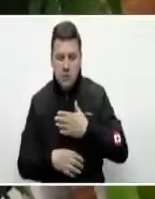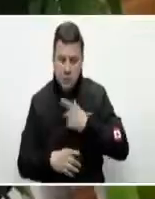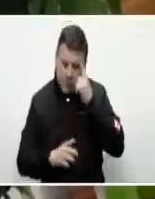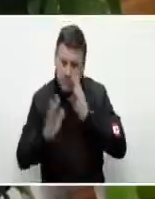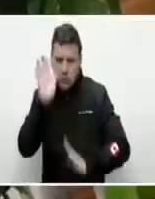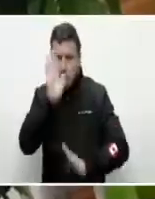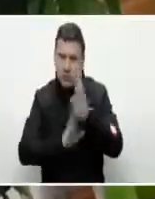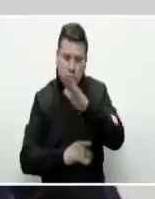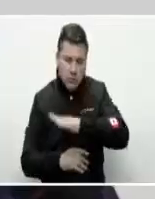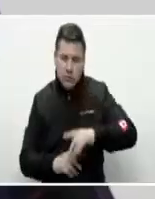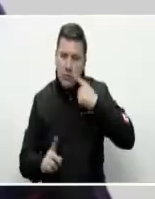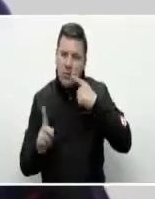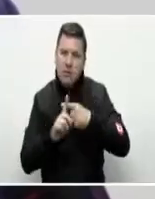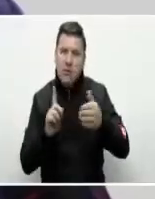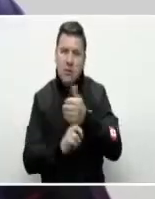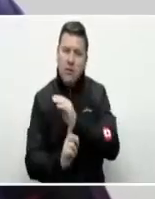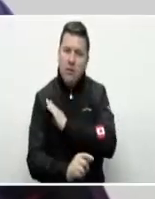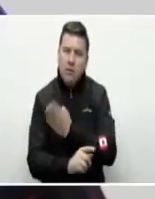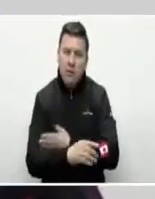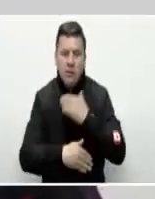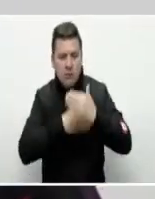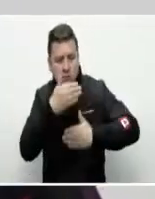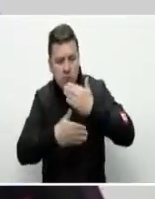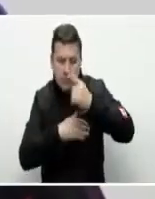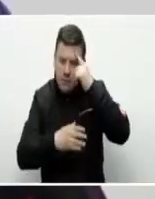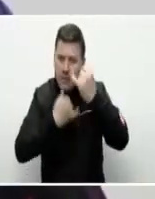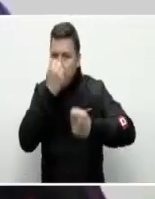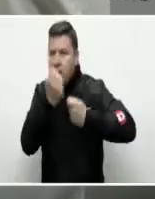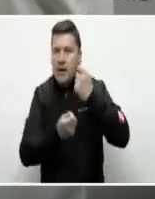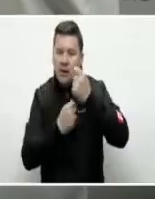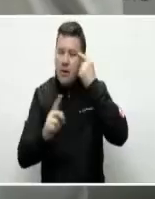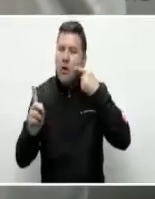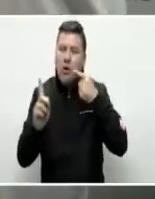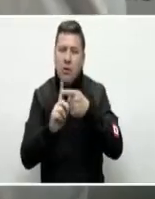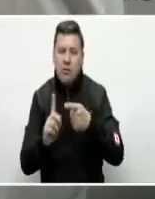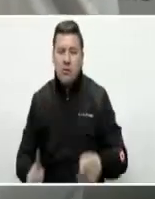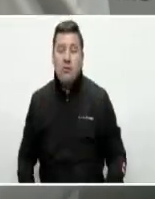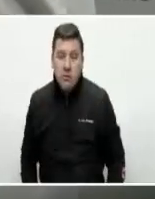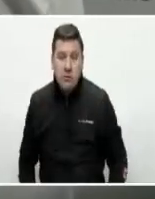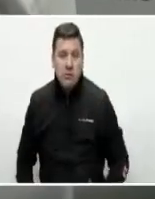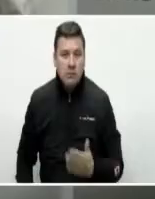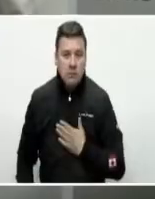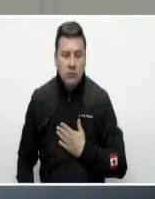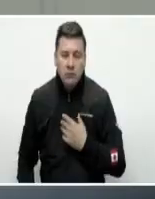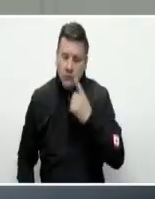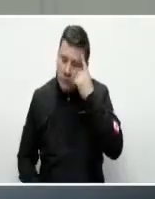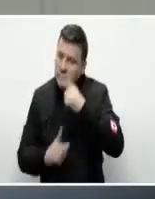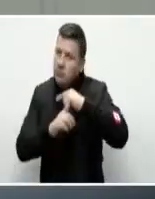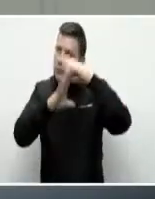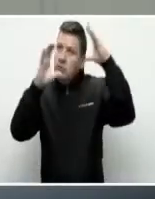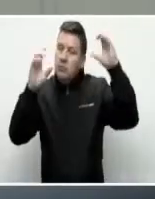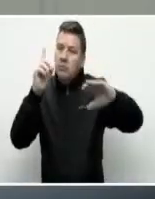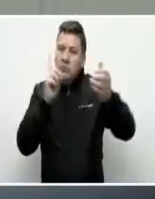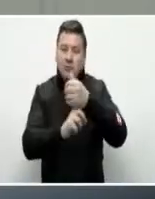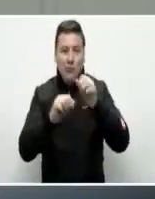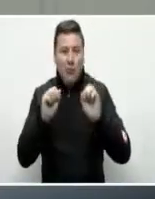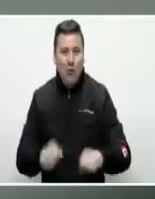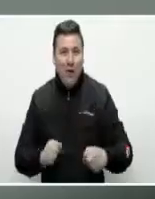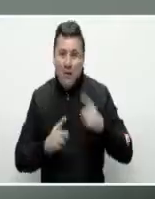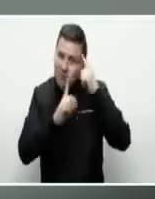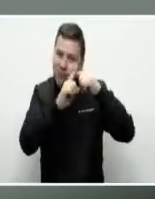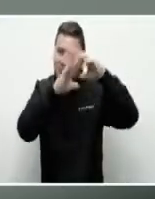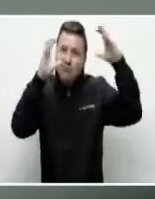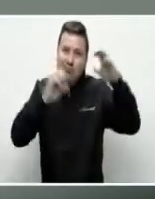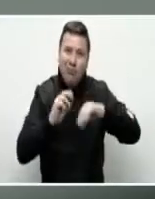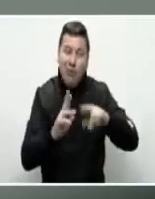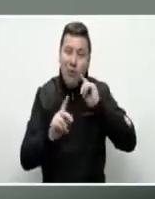emprendedores y lograr potenciar y escalar las iniciativas de negocio que se están apoyando. Esto nos ilusiona muchísimo por lo que representa, por